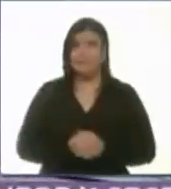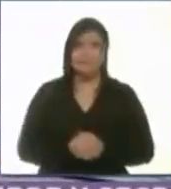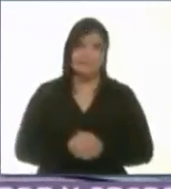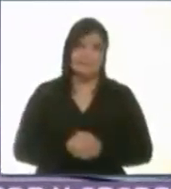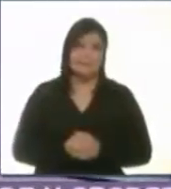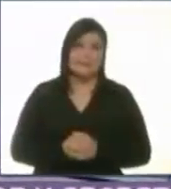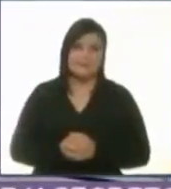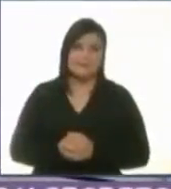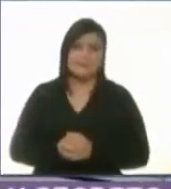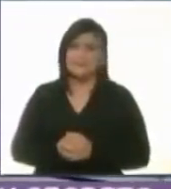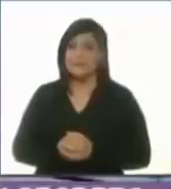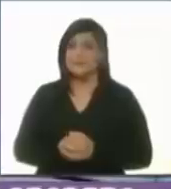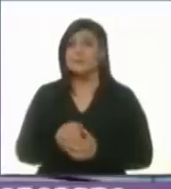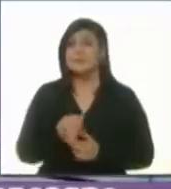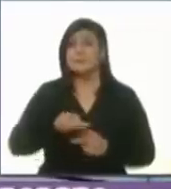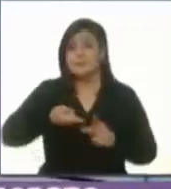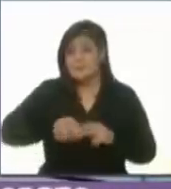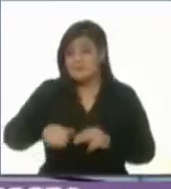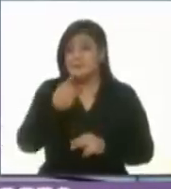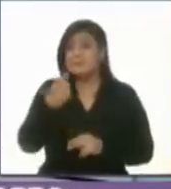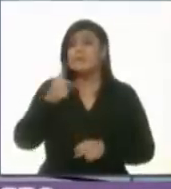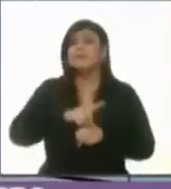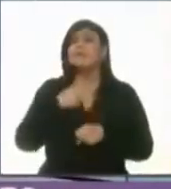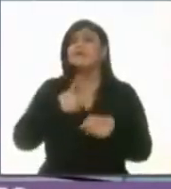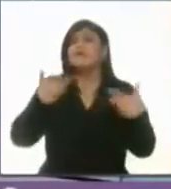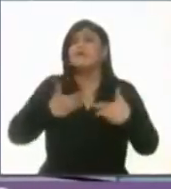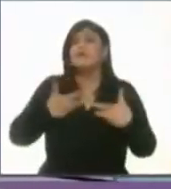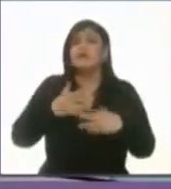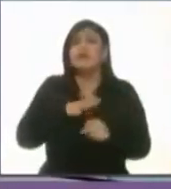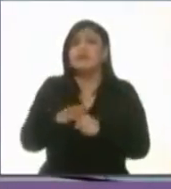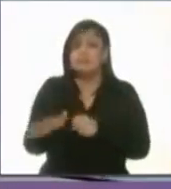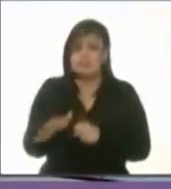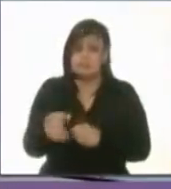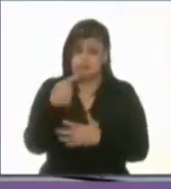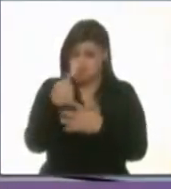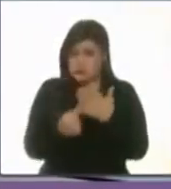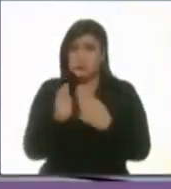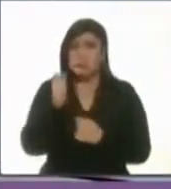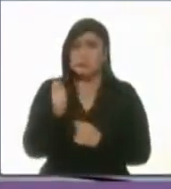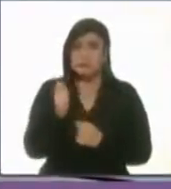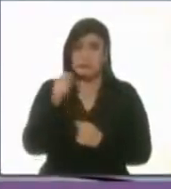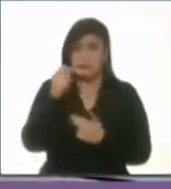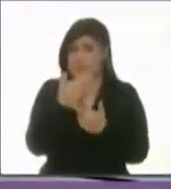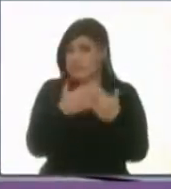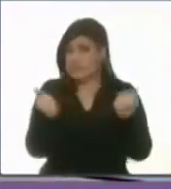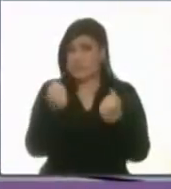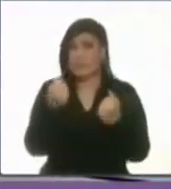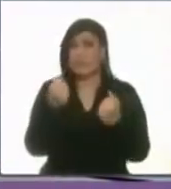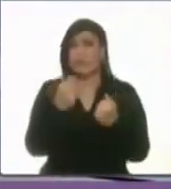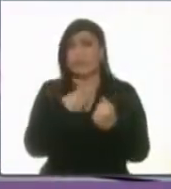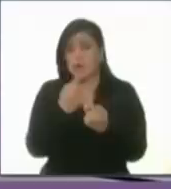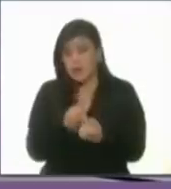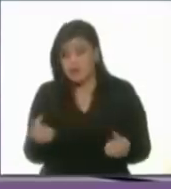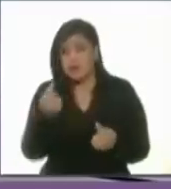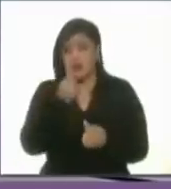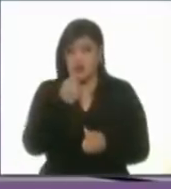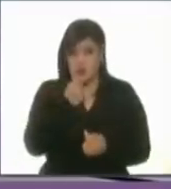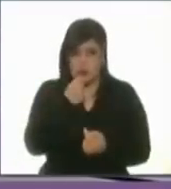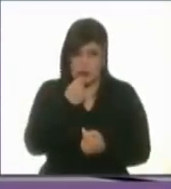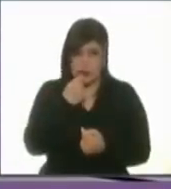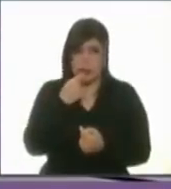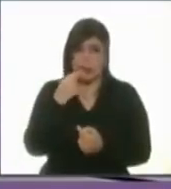en los primeros 100 días lo primero que haré es ningún menor de edad dentro de los 90 días